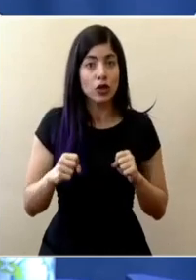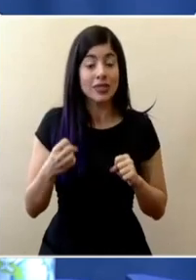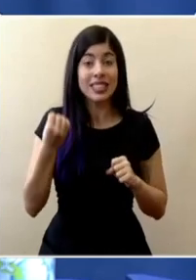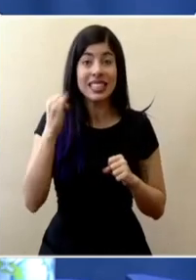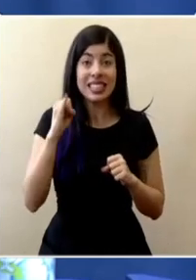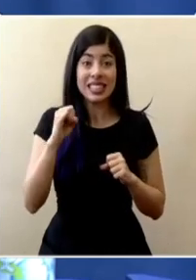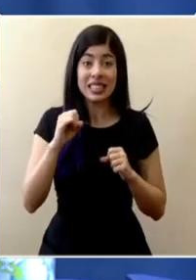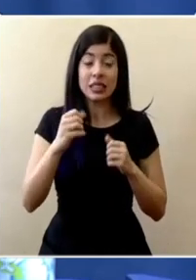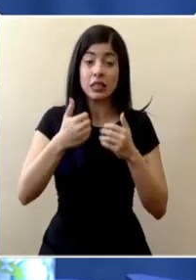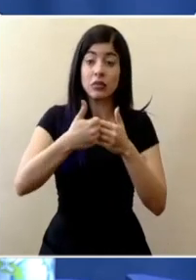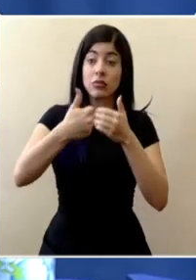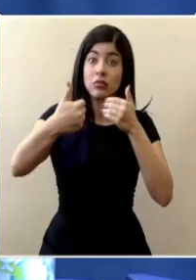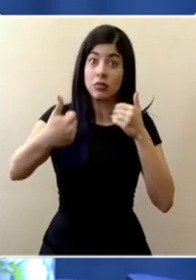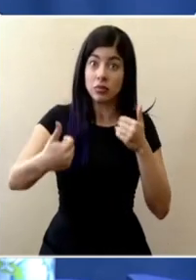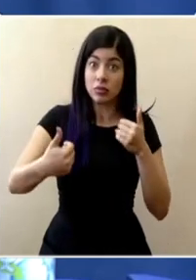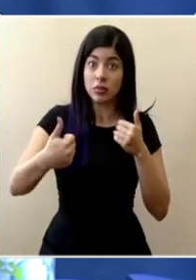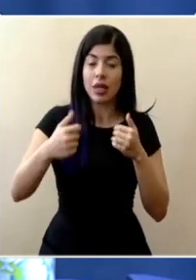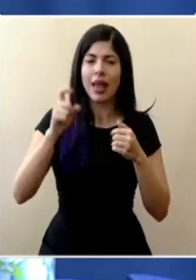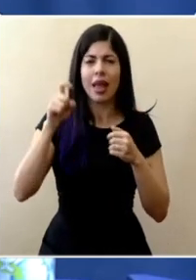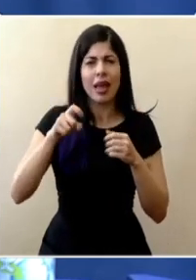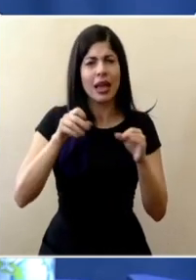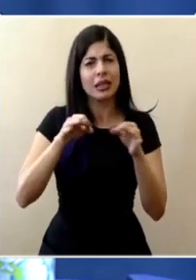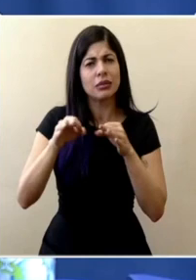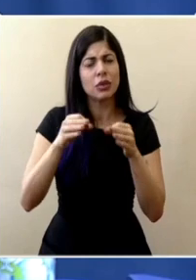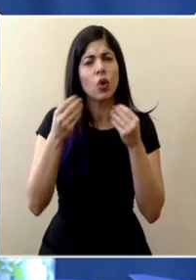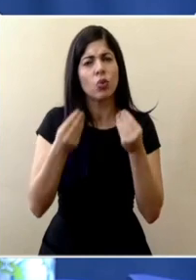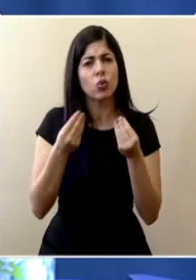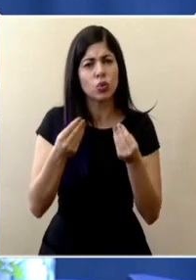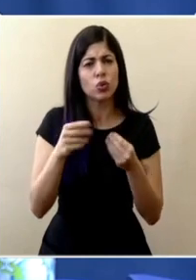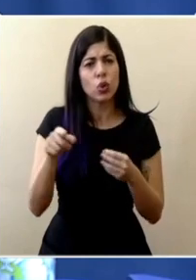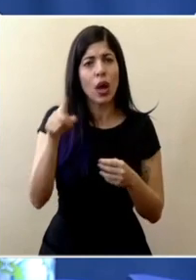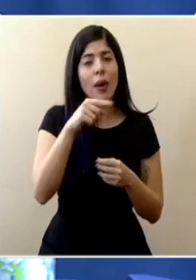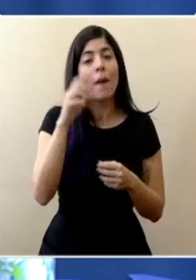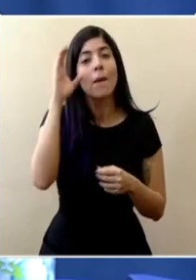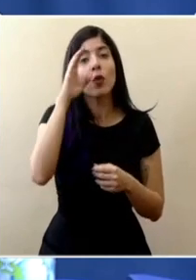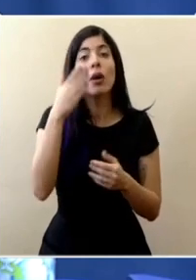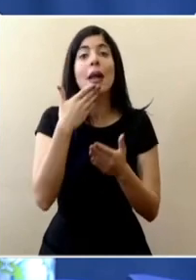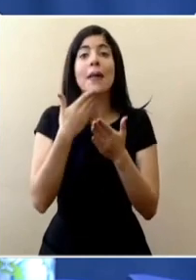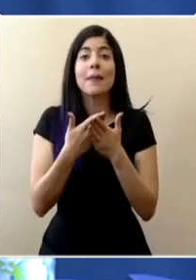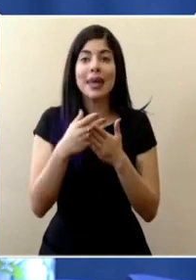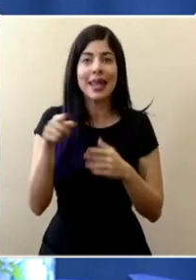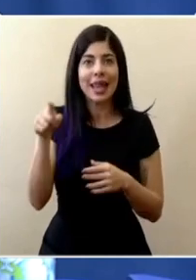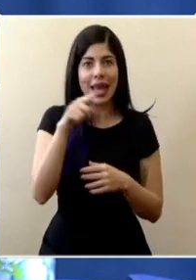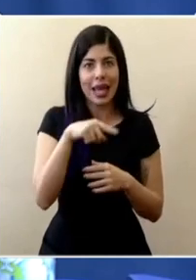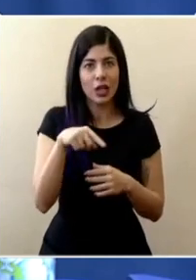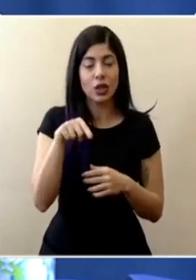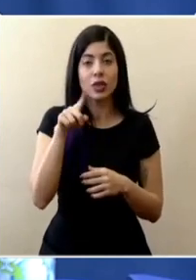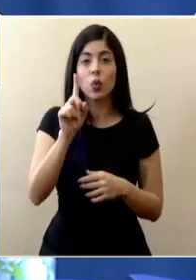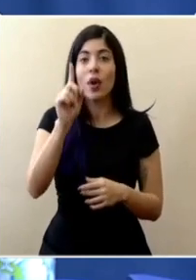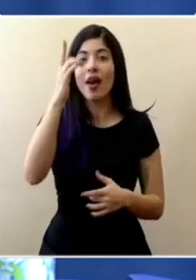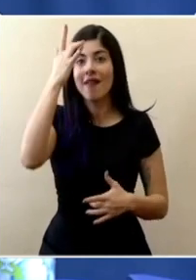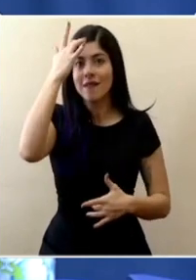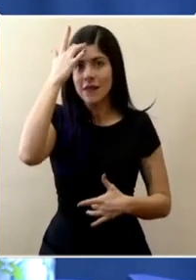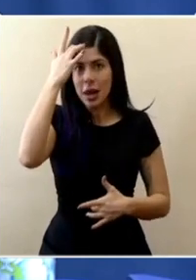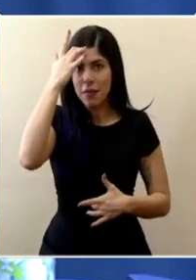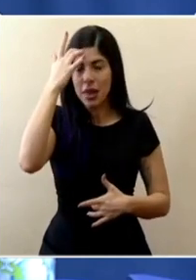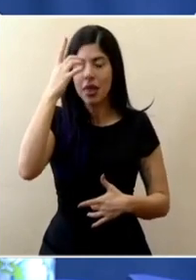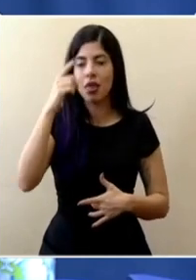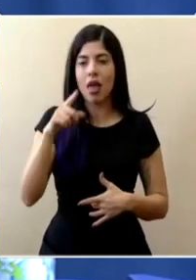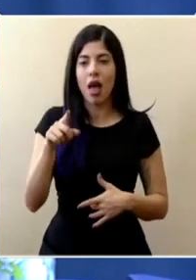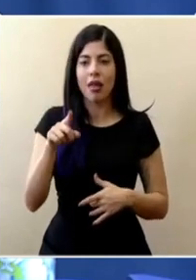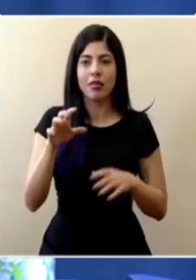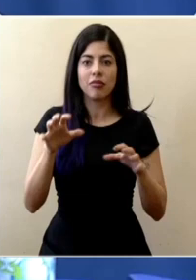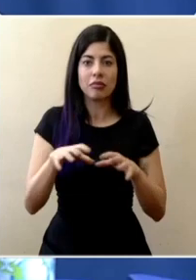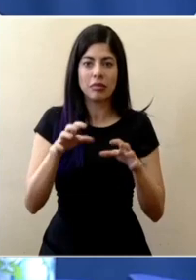puede hacer ese distanciamiento hay que explicarle mucho a ellos que es por el bien de ellos y que esto es una enfermedad que se comporta